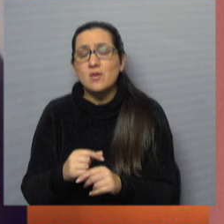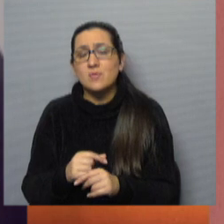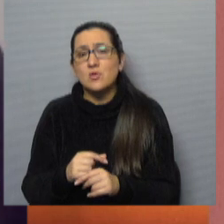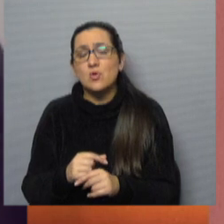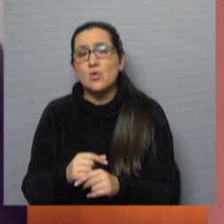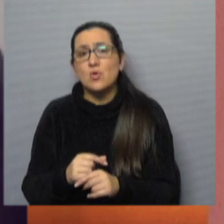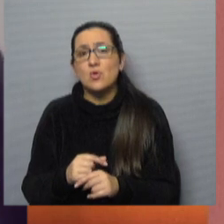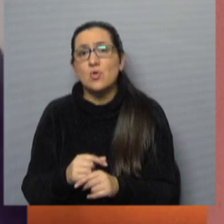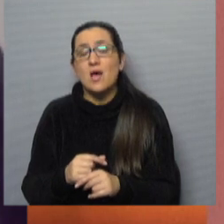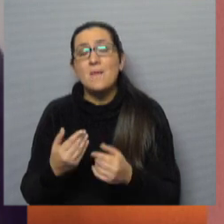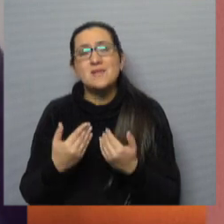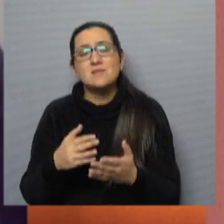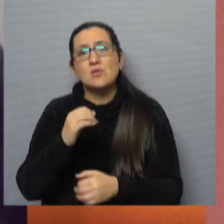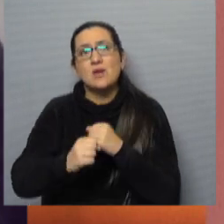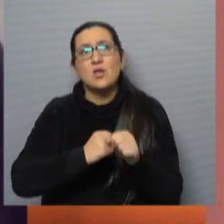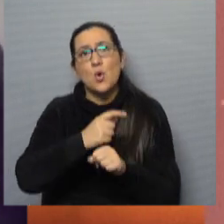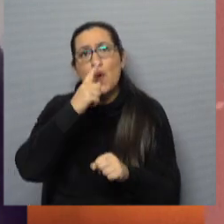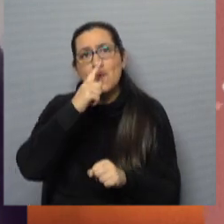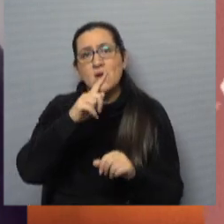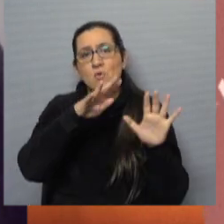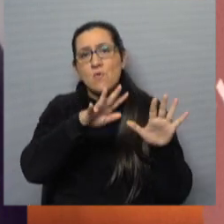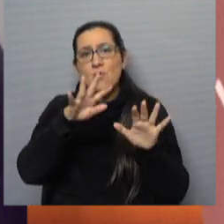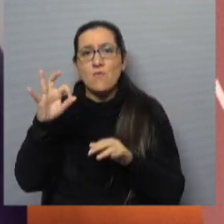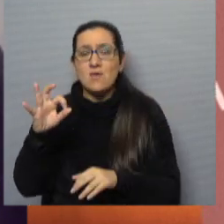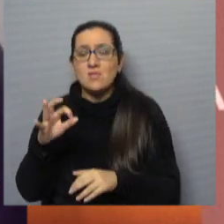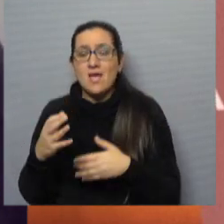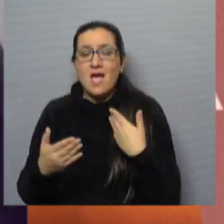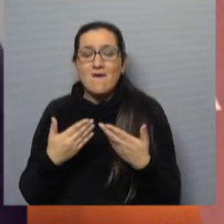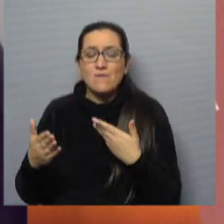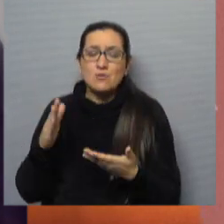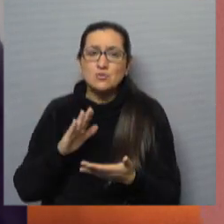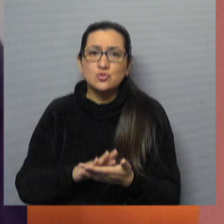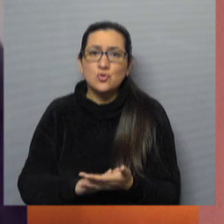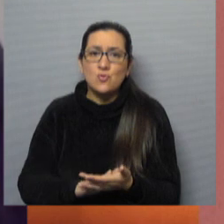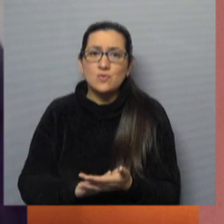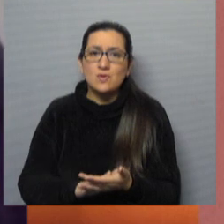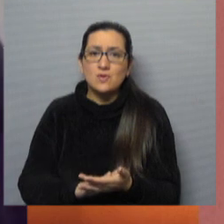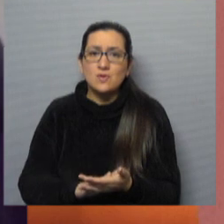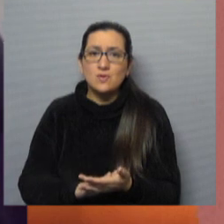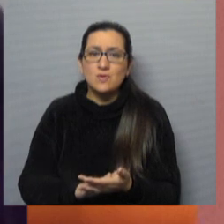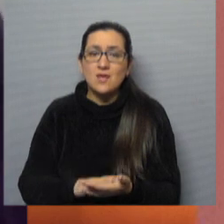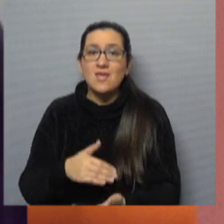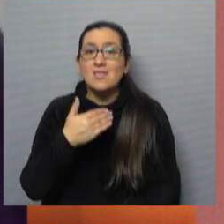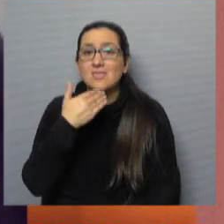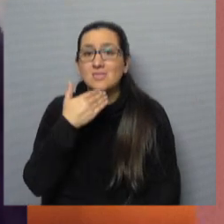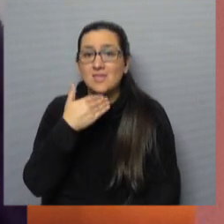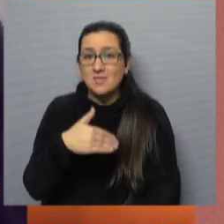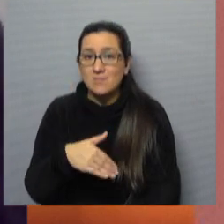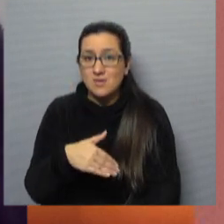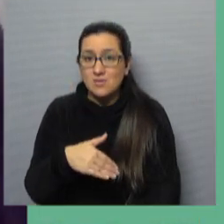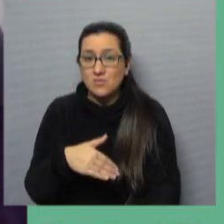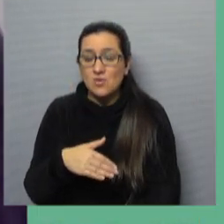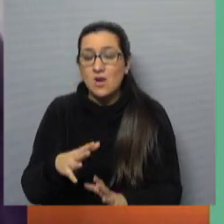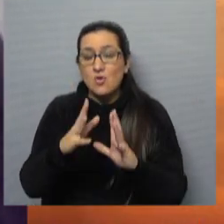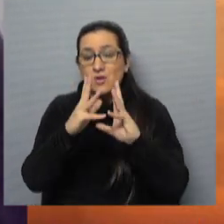principios de los años 90. Estoy ahora refiriéndome a entendimientos en la